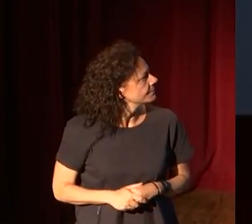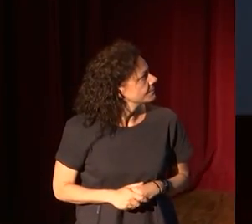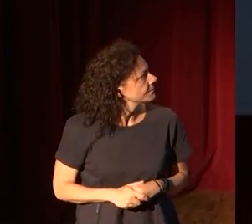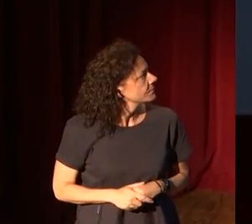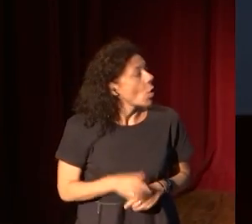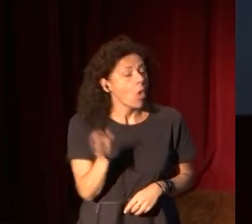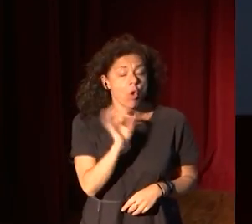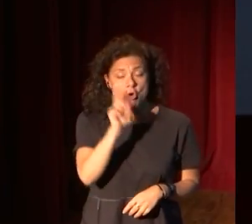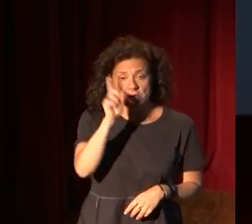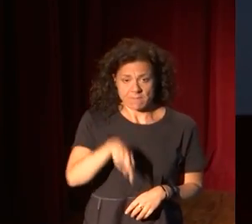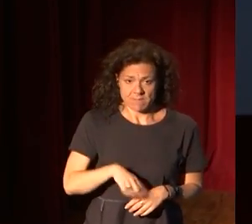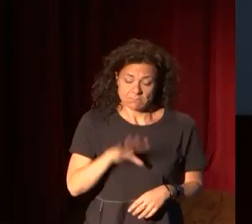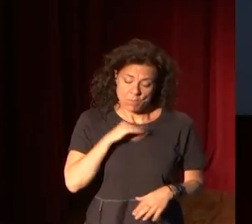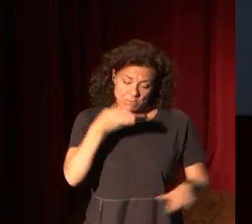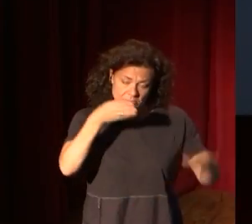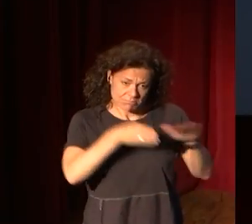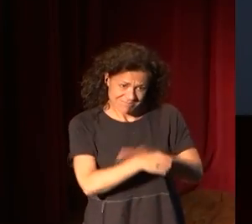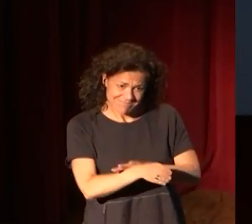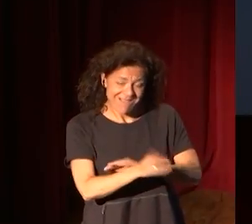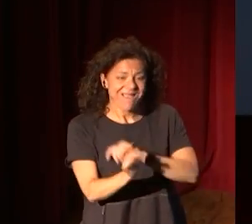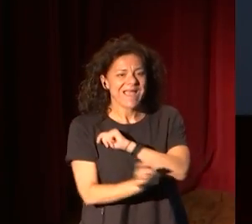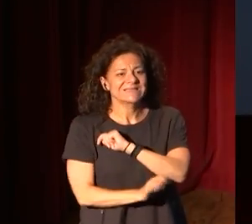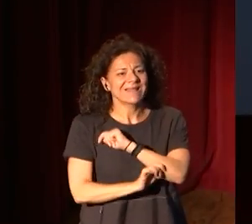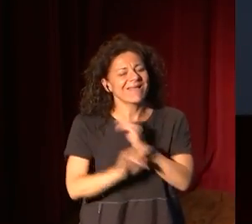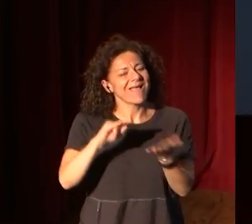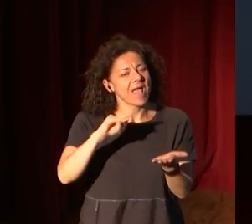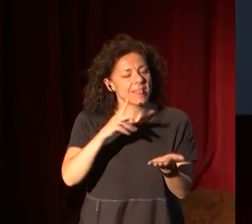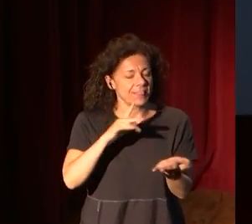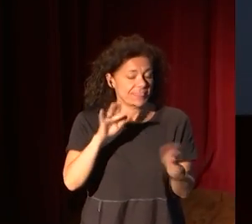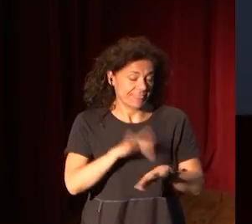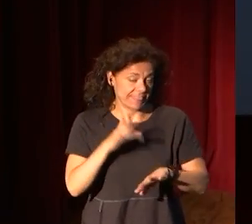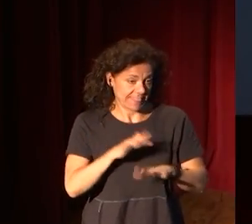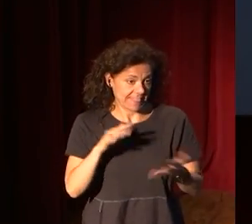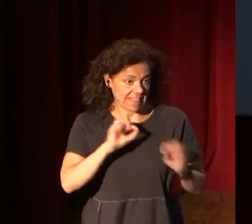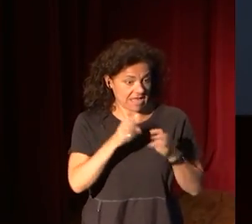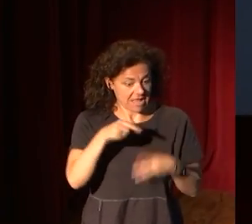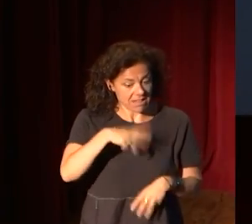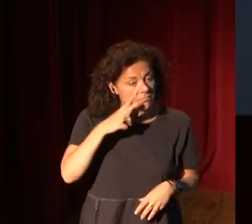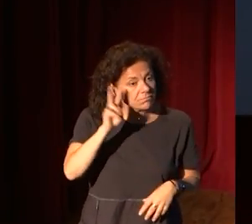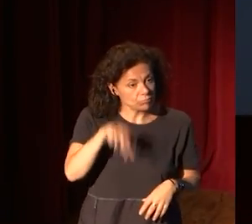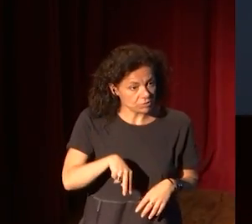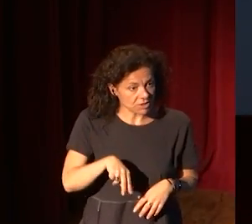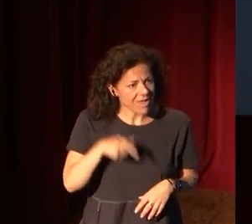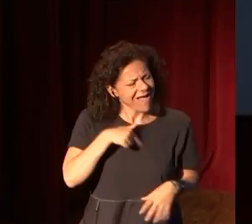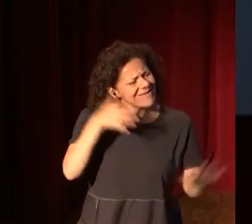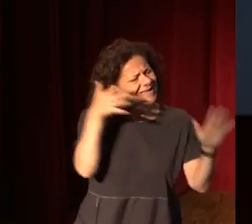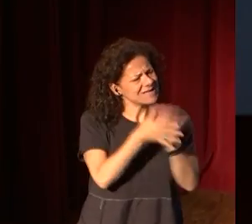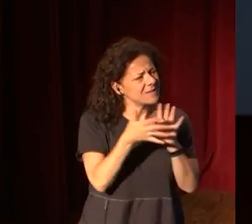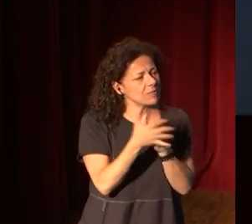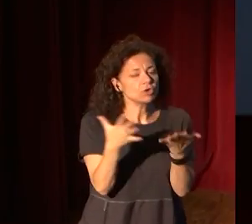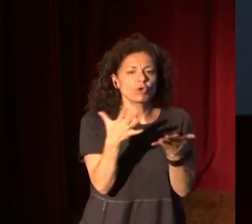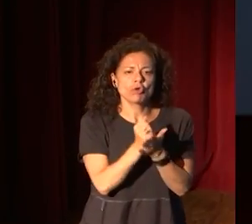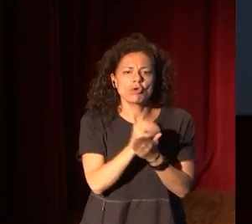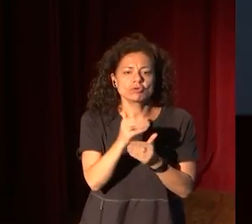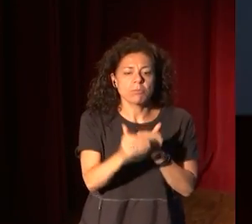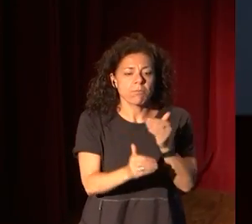O también pueden acceder a la Estrategia Digital del Museo del Prado, en la cual definimos todos los procesos